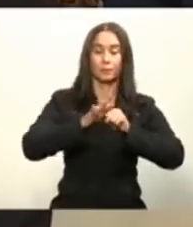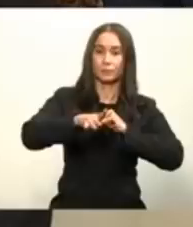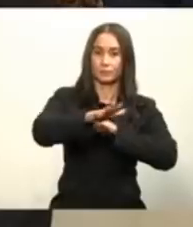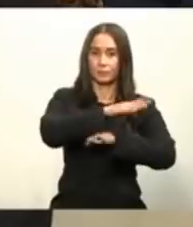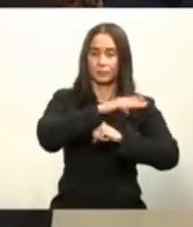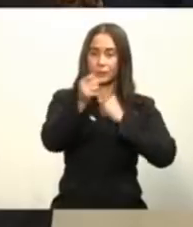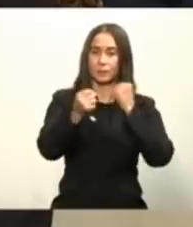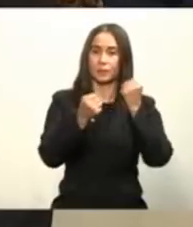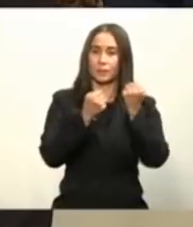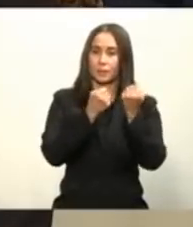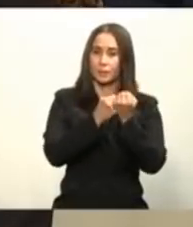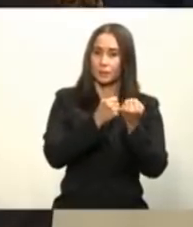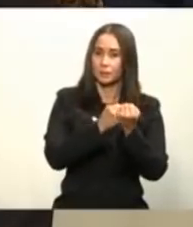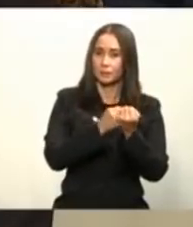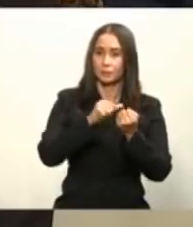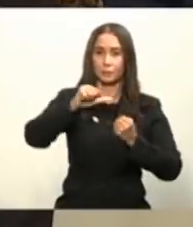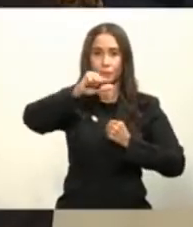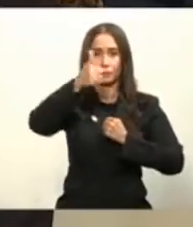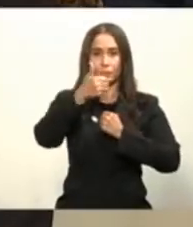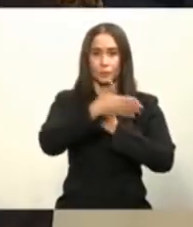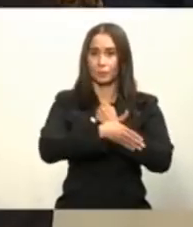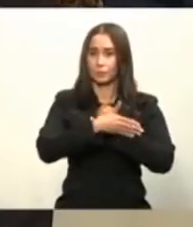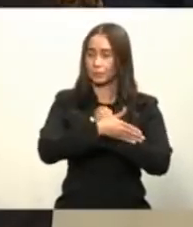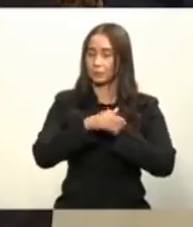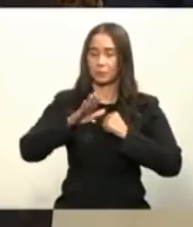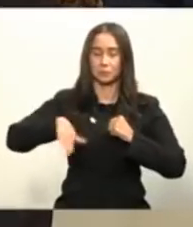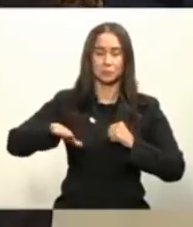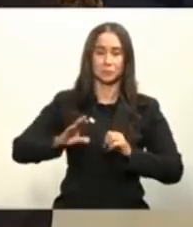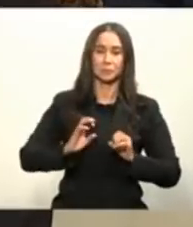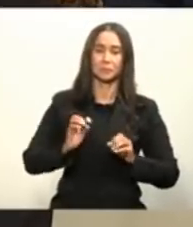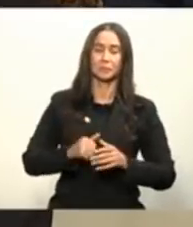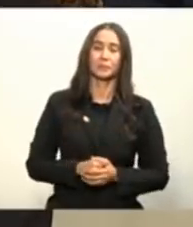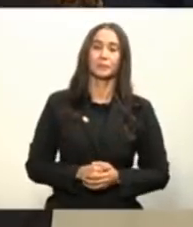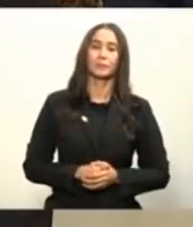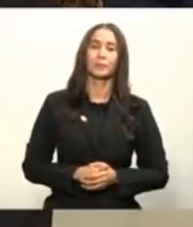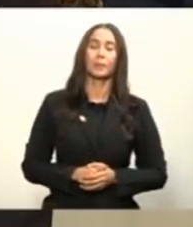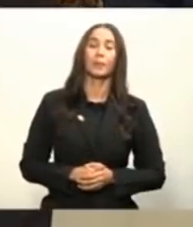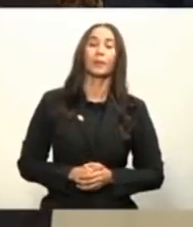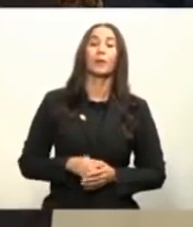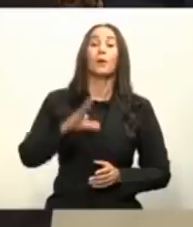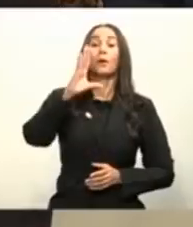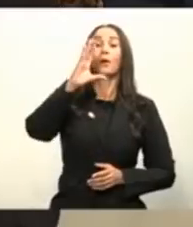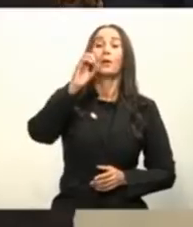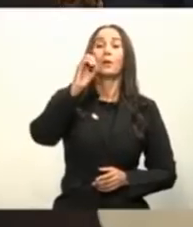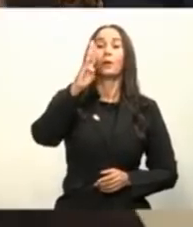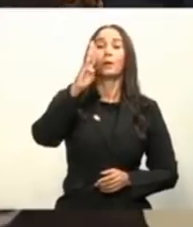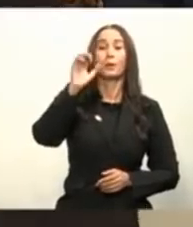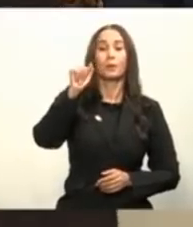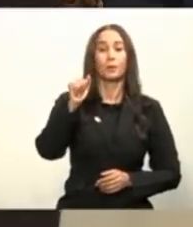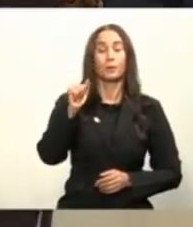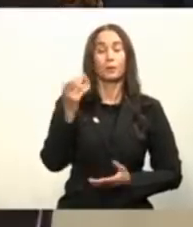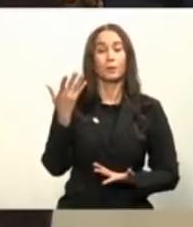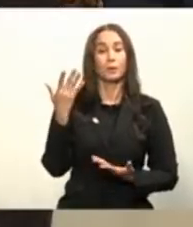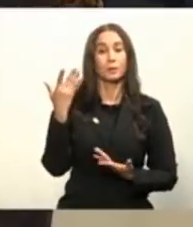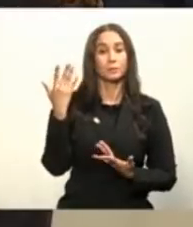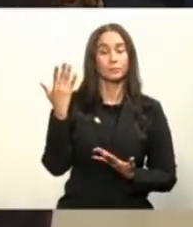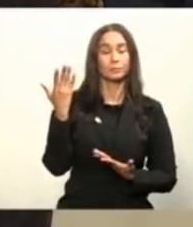solidaridad no se ha expresado como debió hacer Cobas como dijo debimos tener